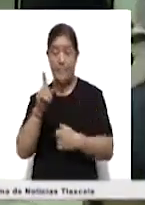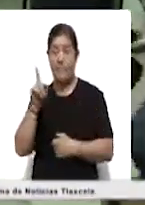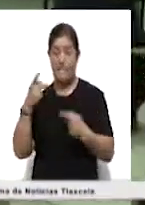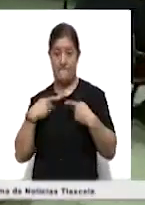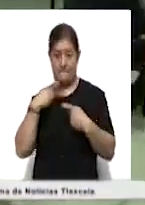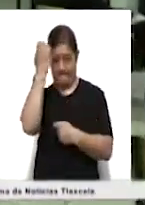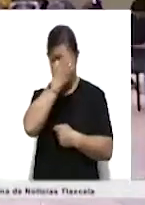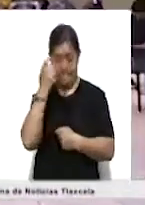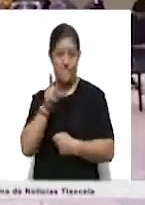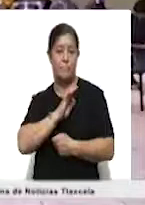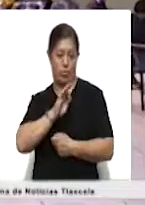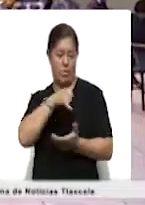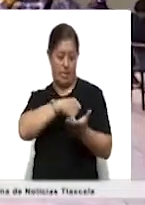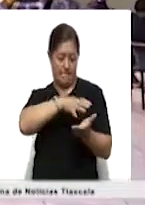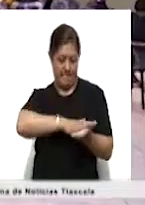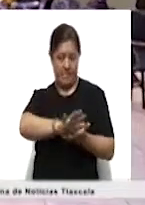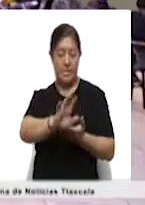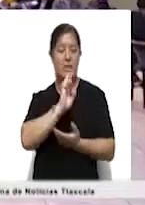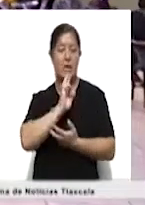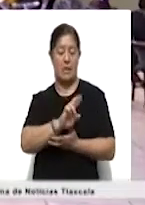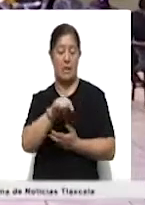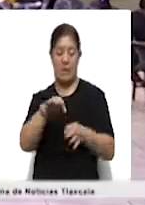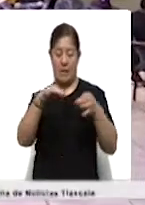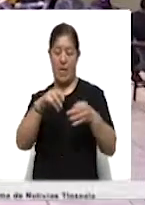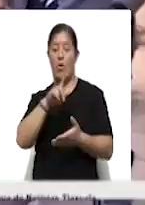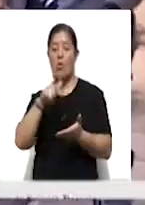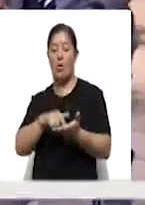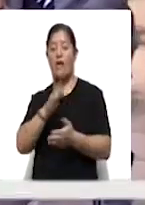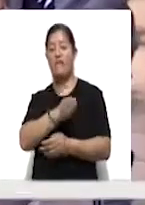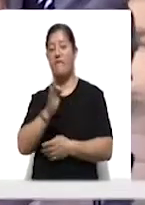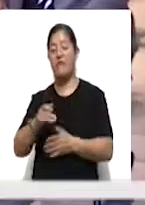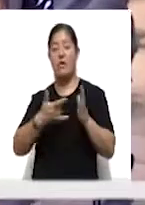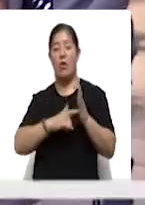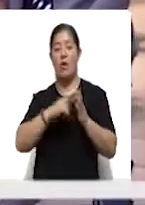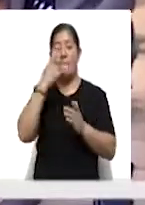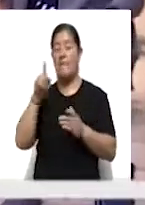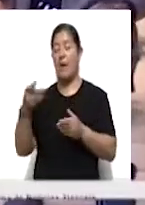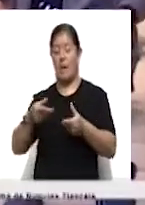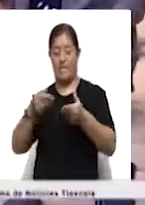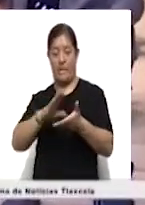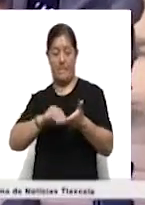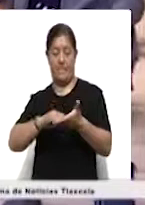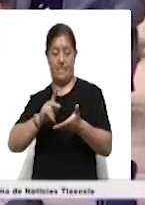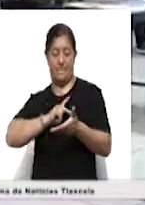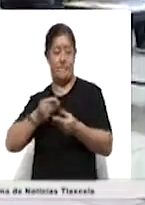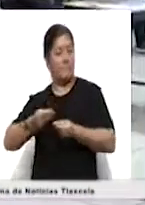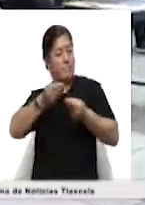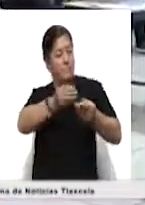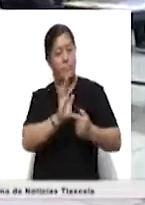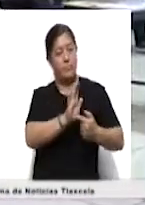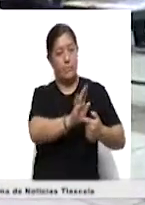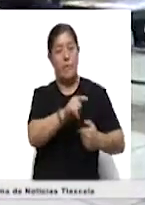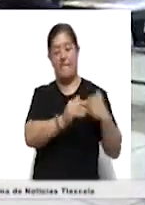podrá imprimir su hoja de resultado, que indicará lugar, fecha y hora para presentar su documentación y el procedimiento a